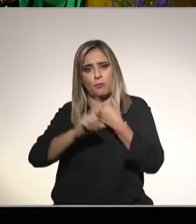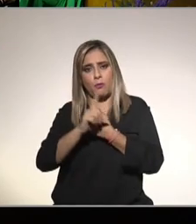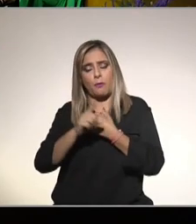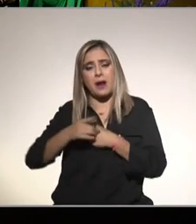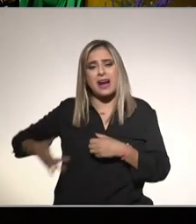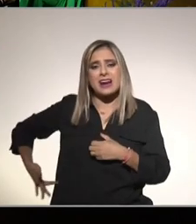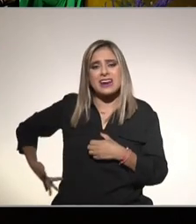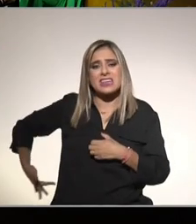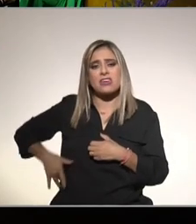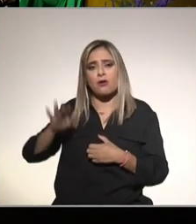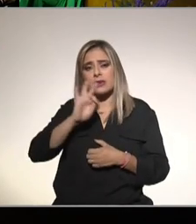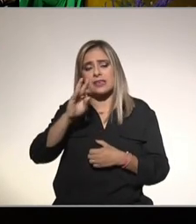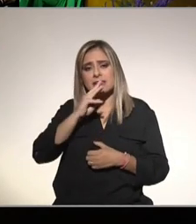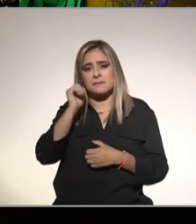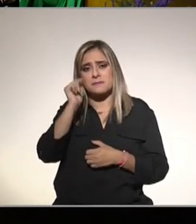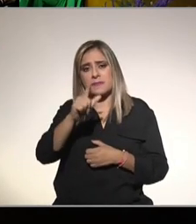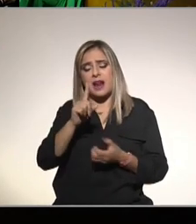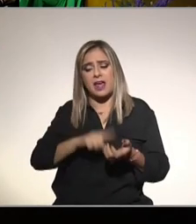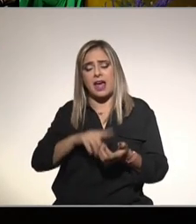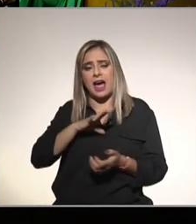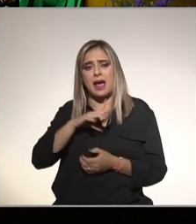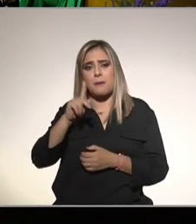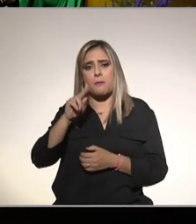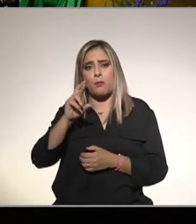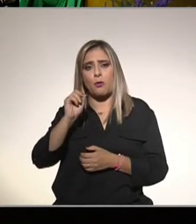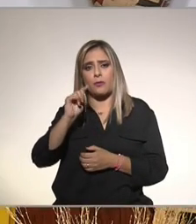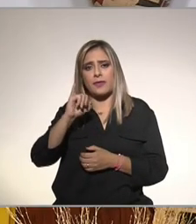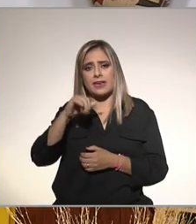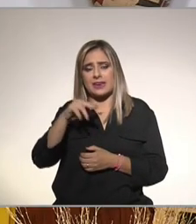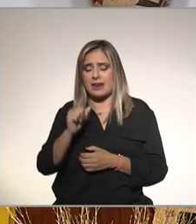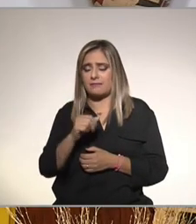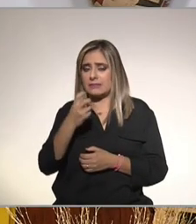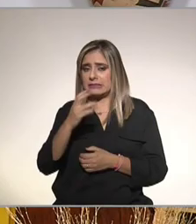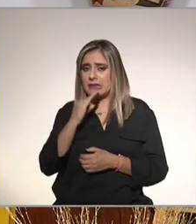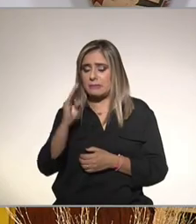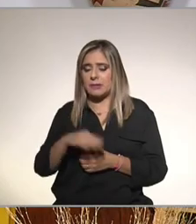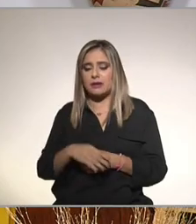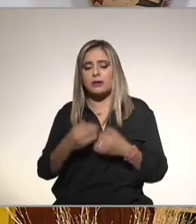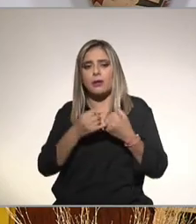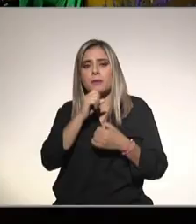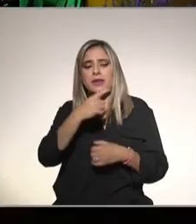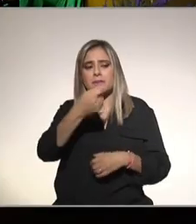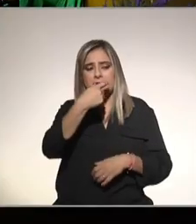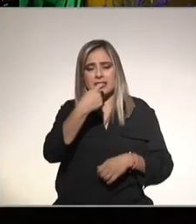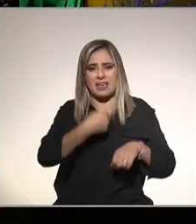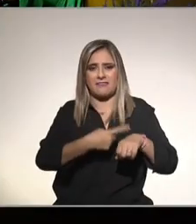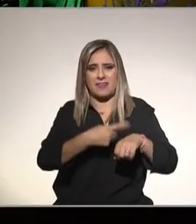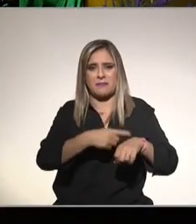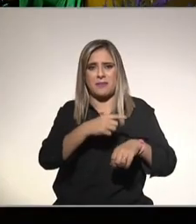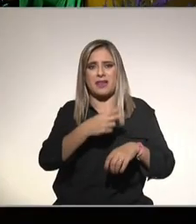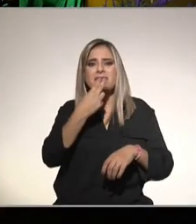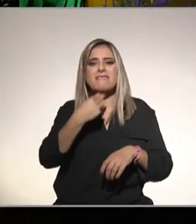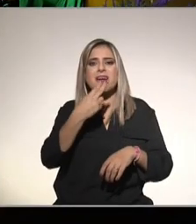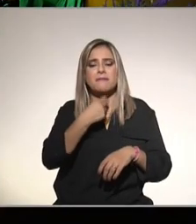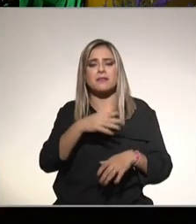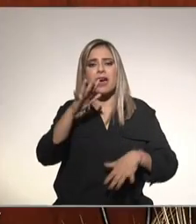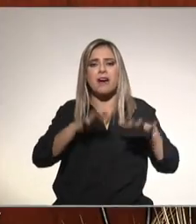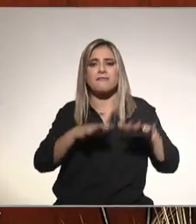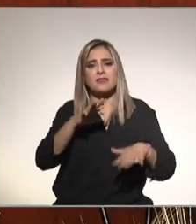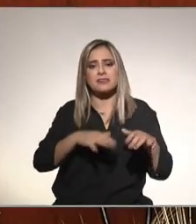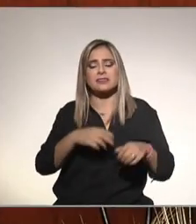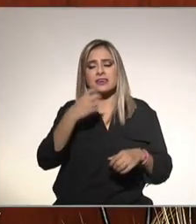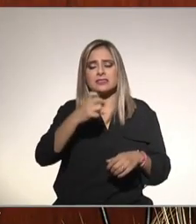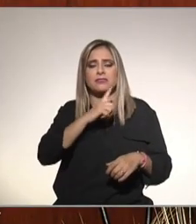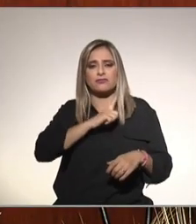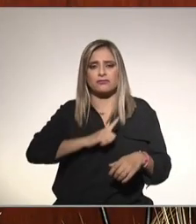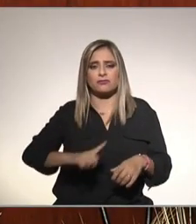riñones puede ser que tengas proteína en la orina y eso tampoco es bueno y hay medicamentos para la diabetes que sacan glucosa por la orina y esa